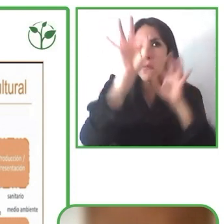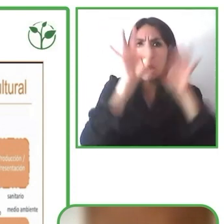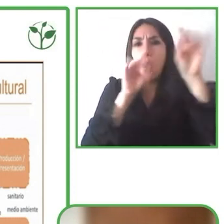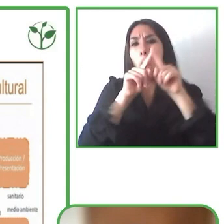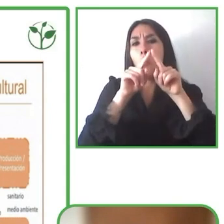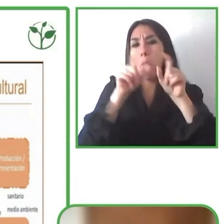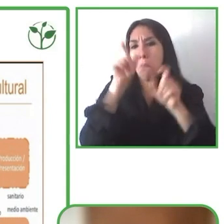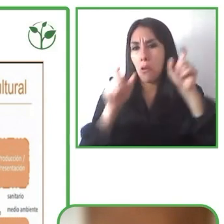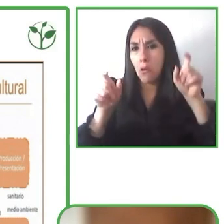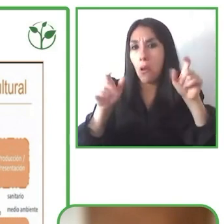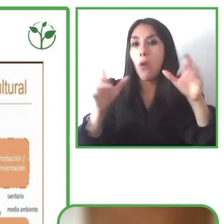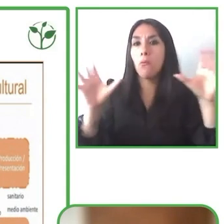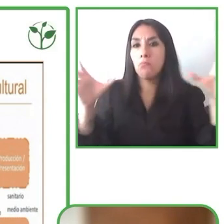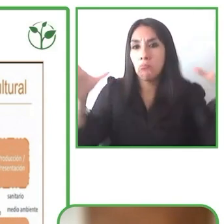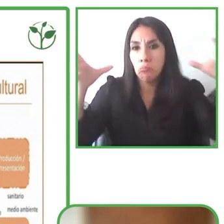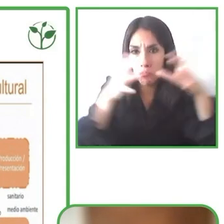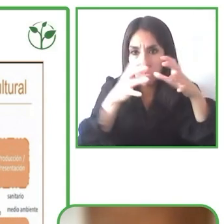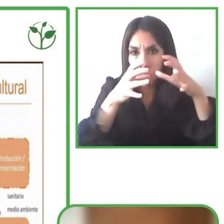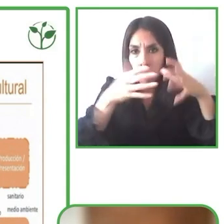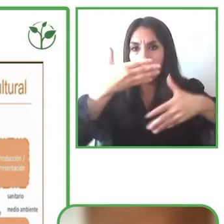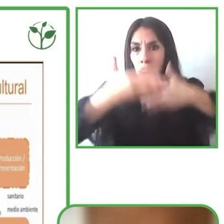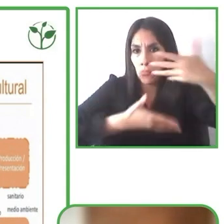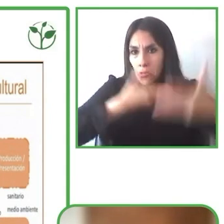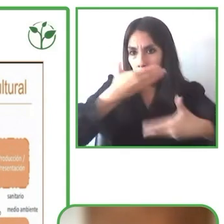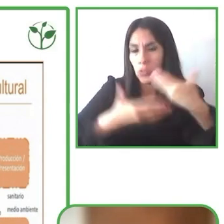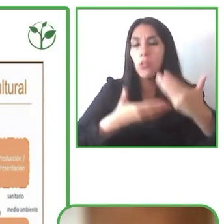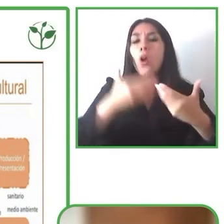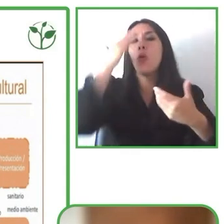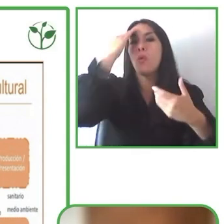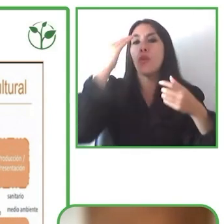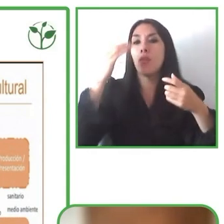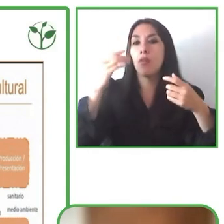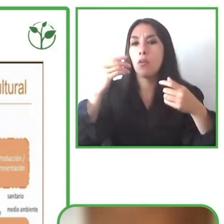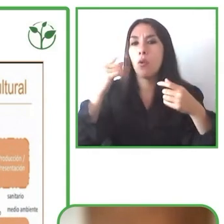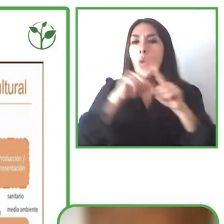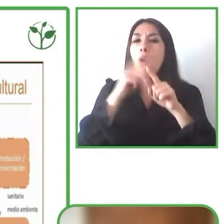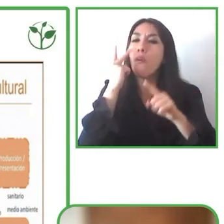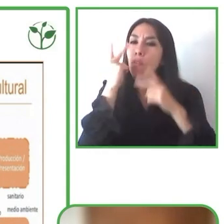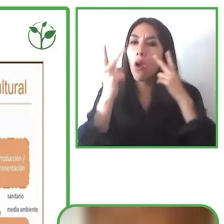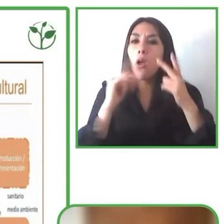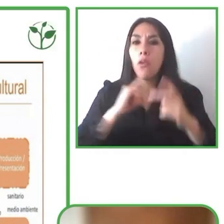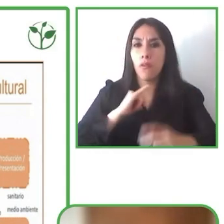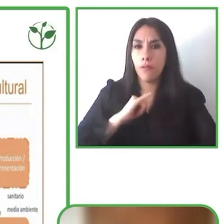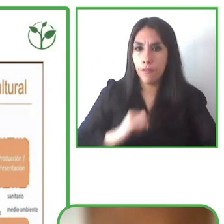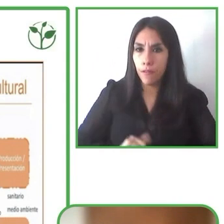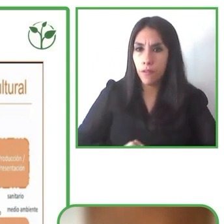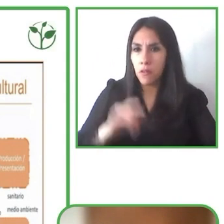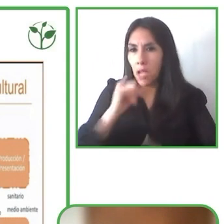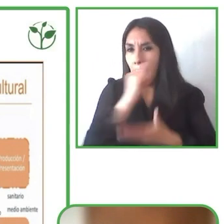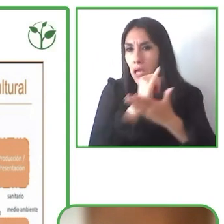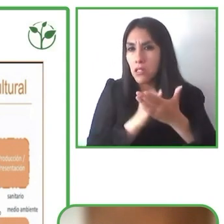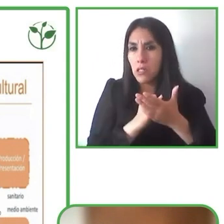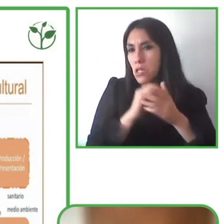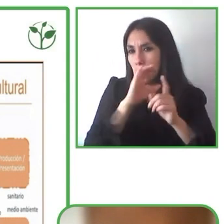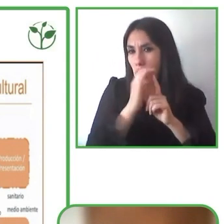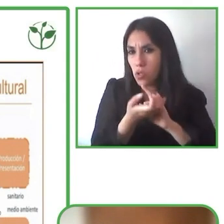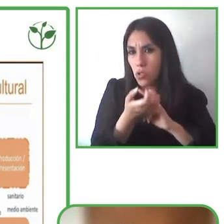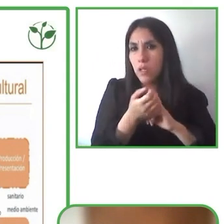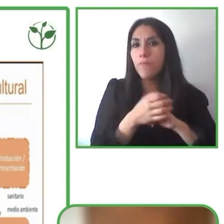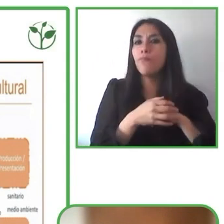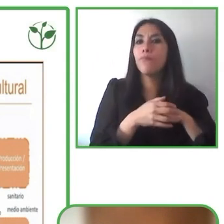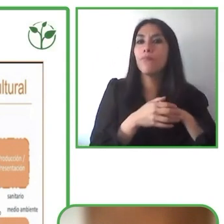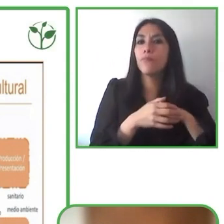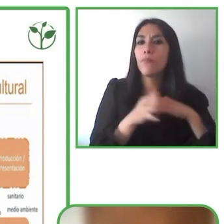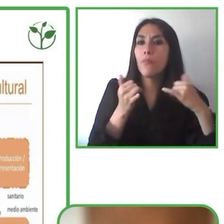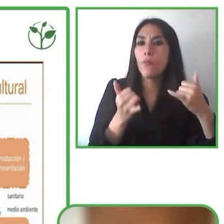cultura en cada sociedad y cómo pasamos a una nueva etapa y aquí está nuestra reflexión como fundación